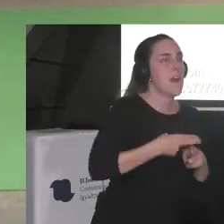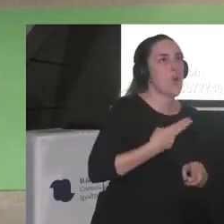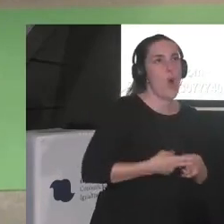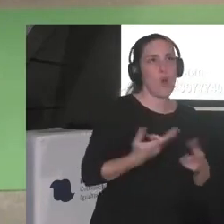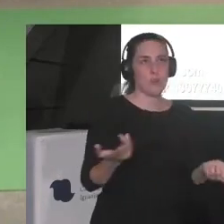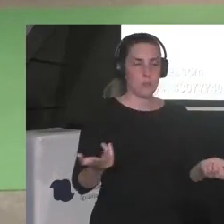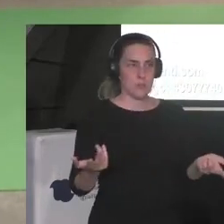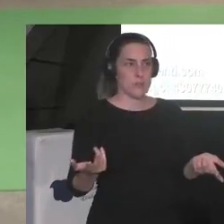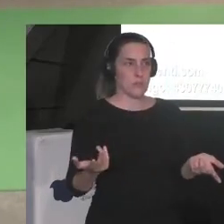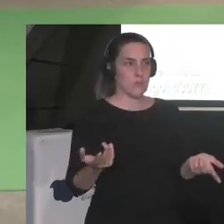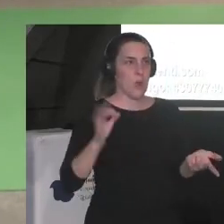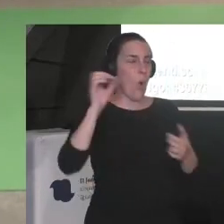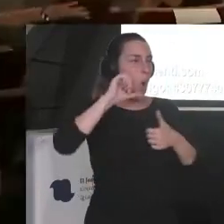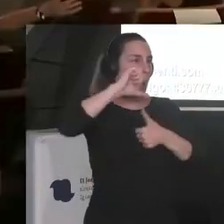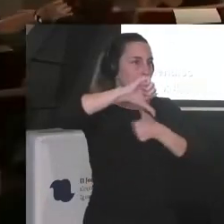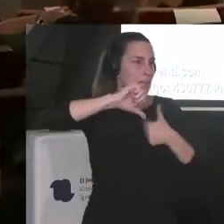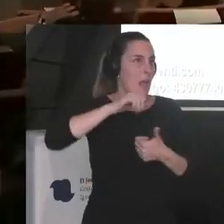latina